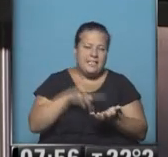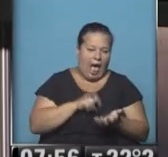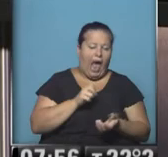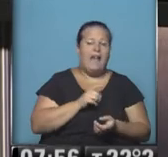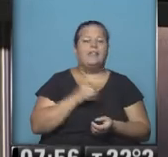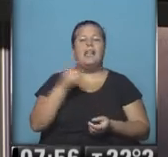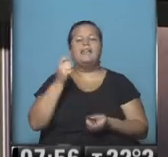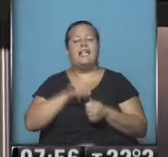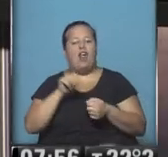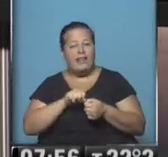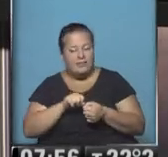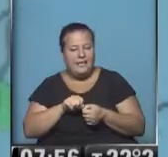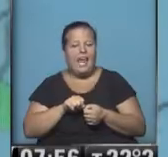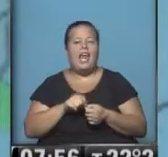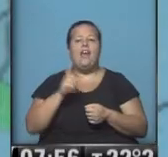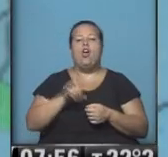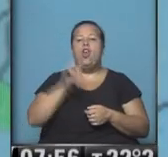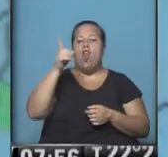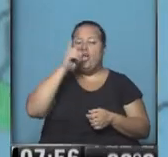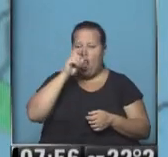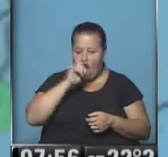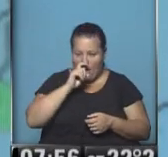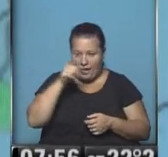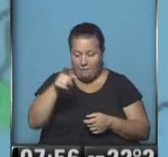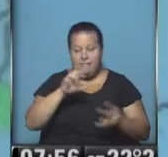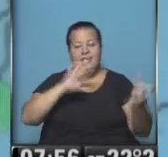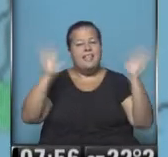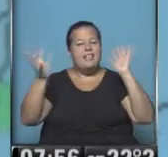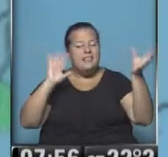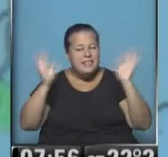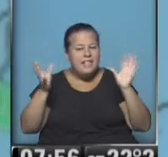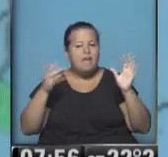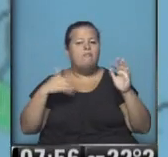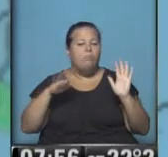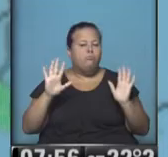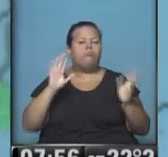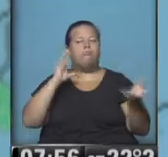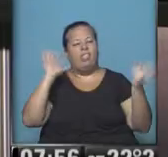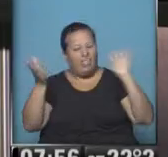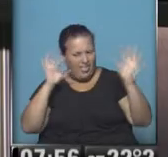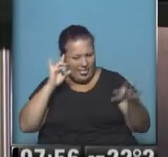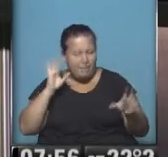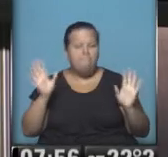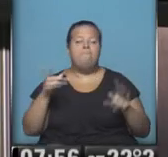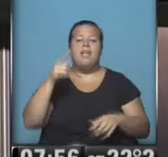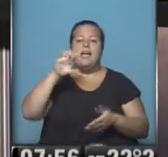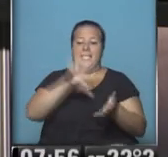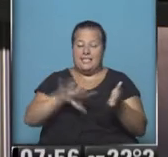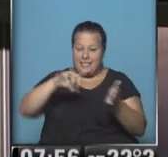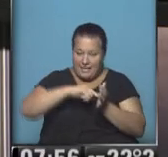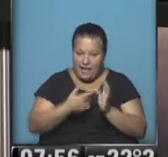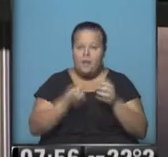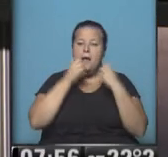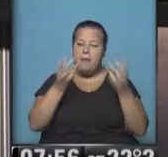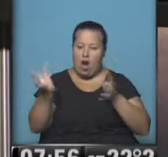también en el norte de Santiago del Estero y también en el norte de Corrientes. Allí las condiciones meteorológicas serán muy inestables. En la zona central ha